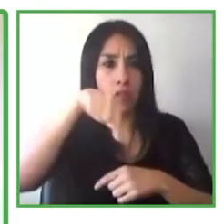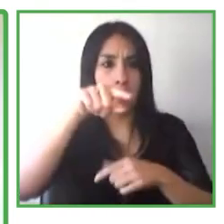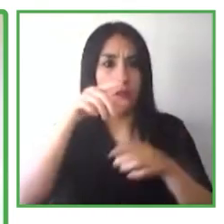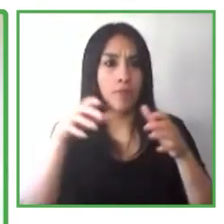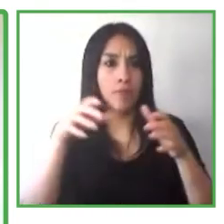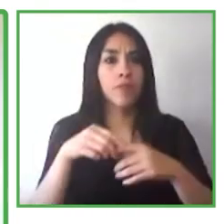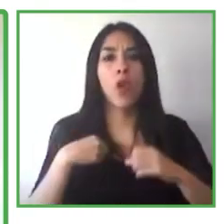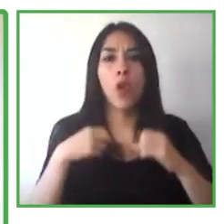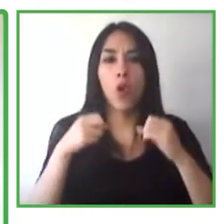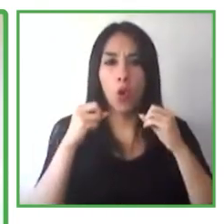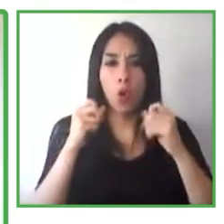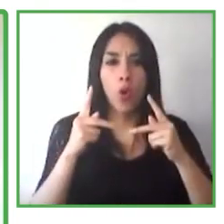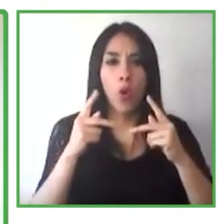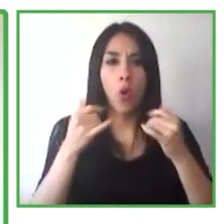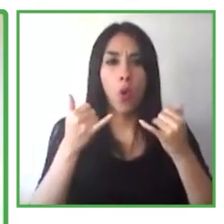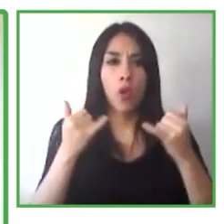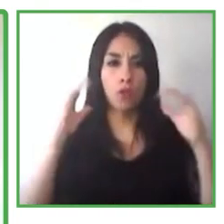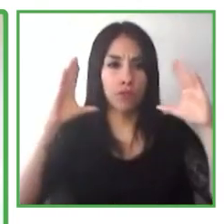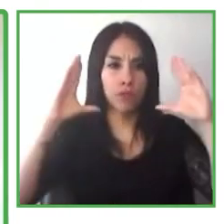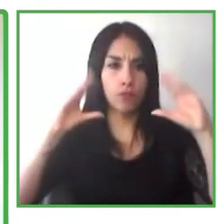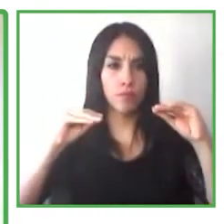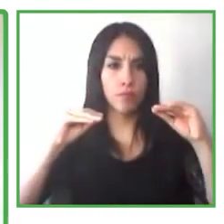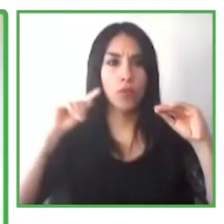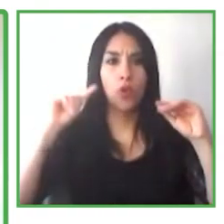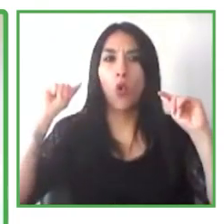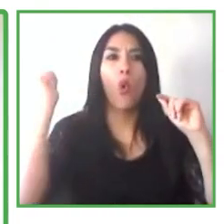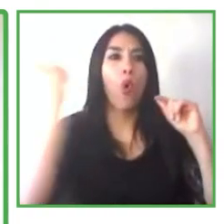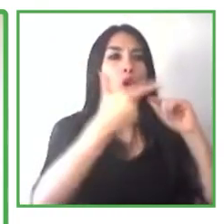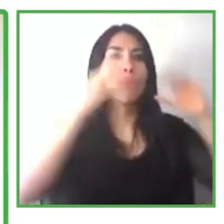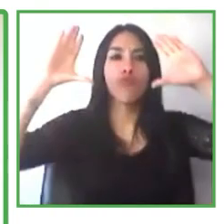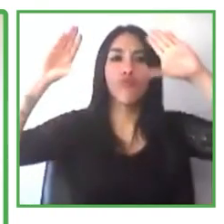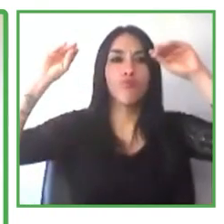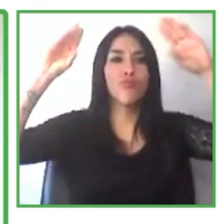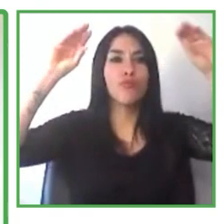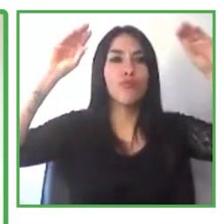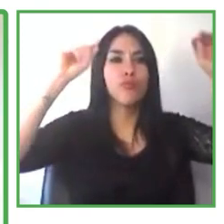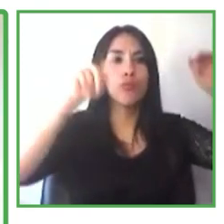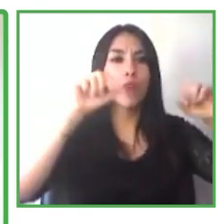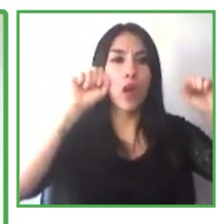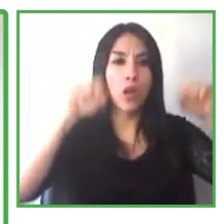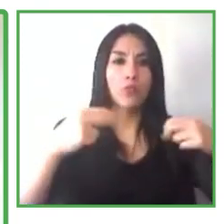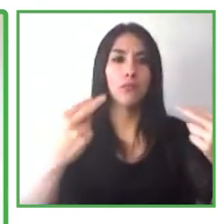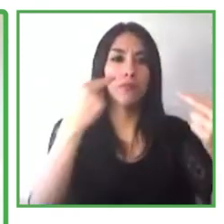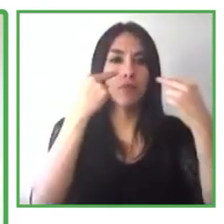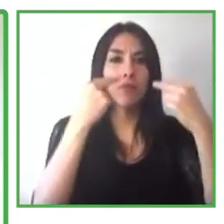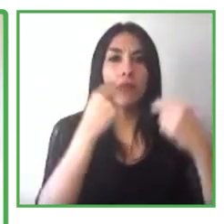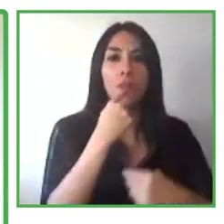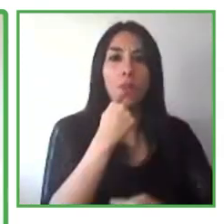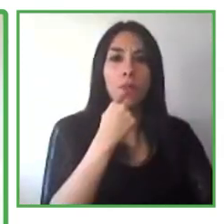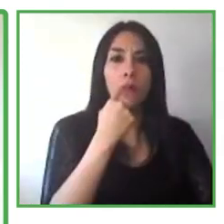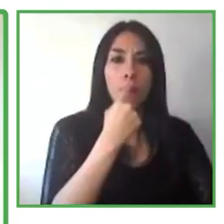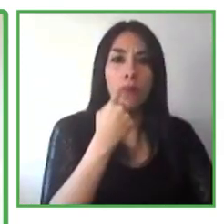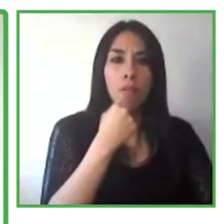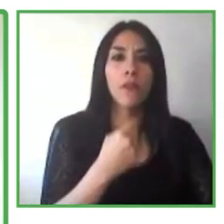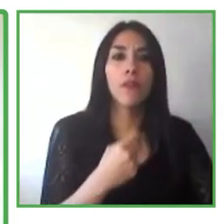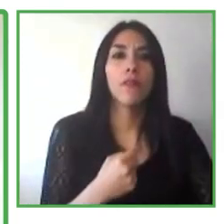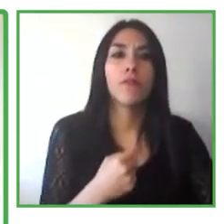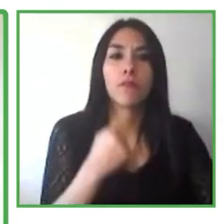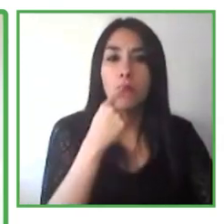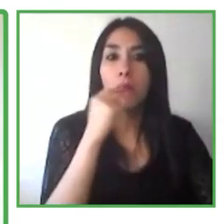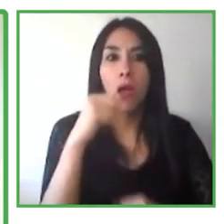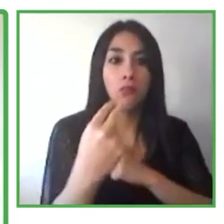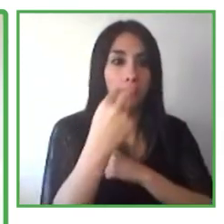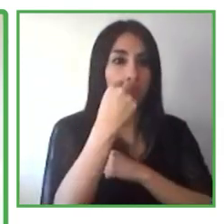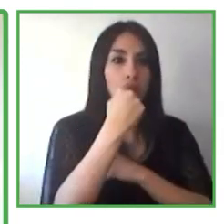enfocarse en sus labios para leerlos. Entonces, hace años tenemos